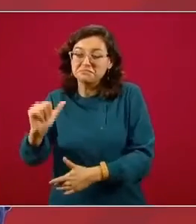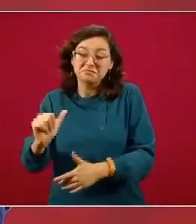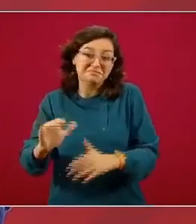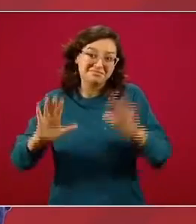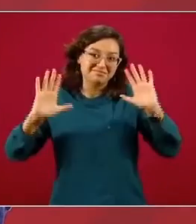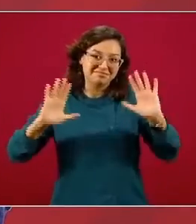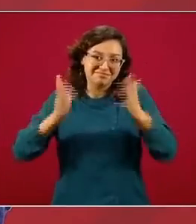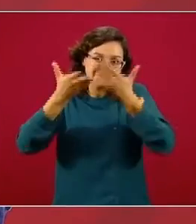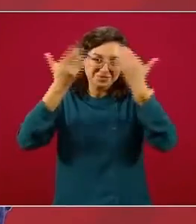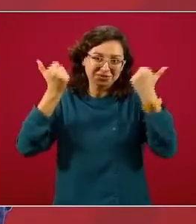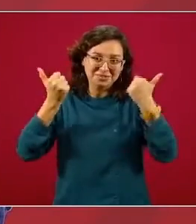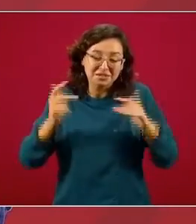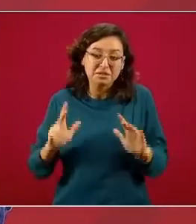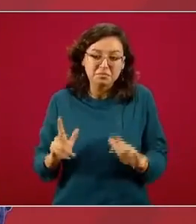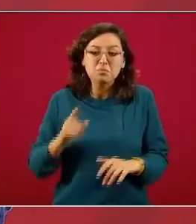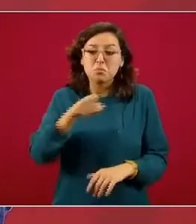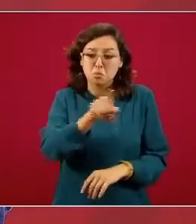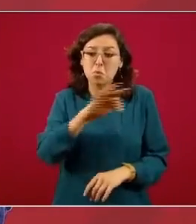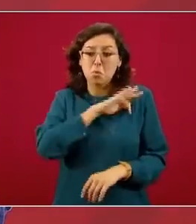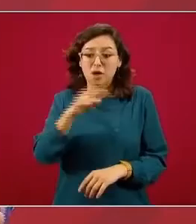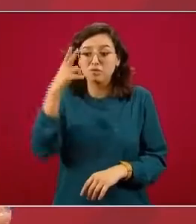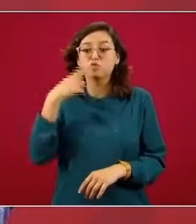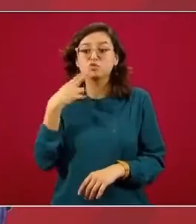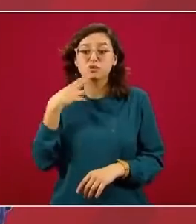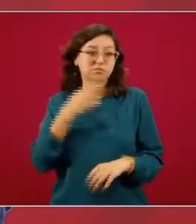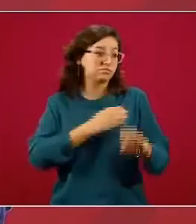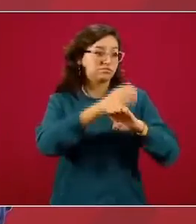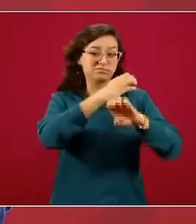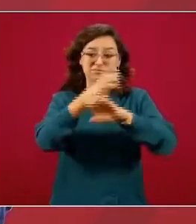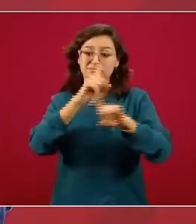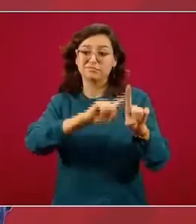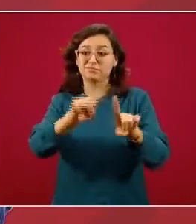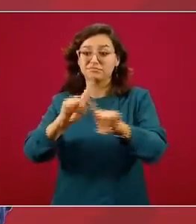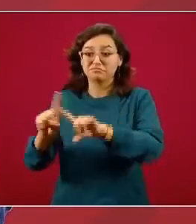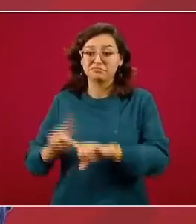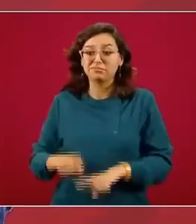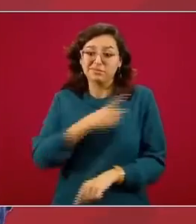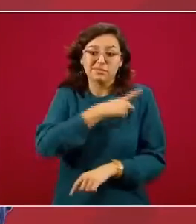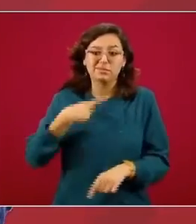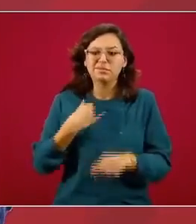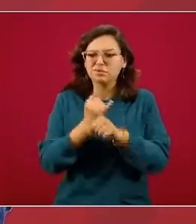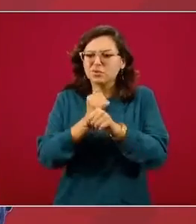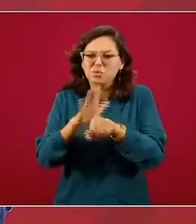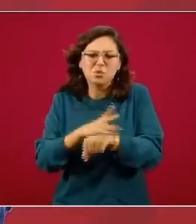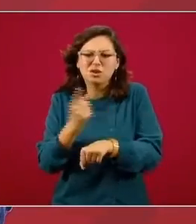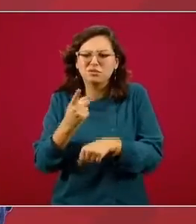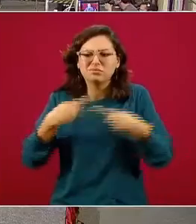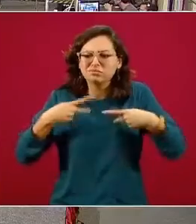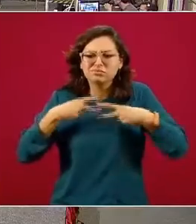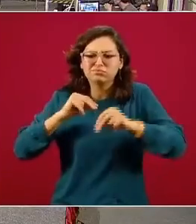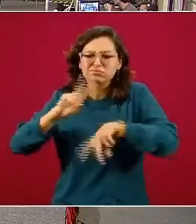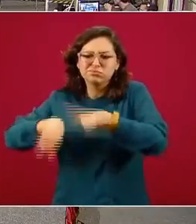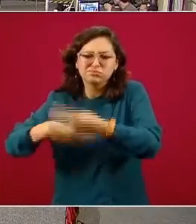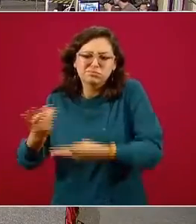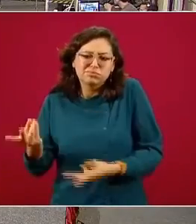sistemas estatales de salud y habría que explorar por qué razón no se han motivado a utilizarlo